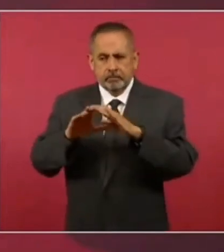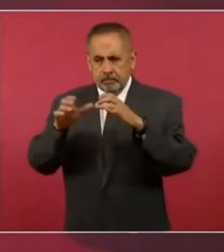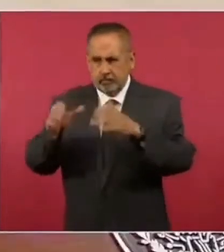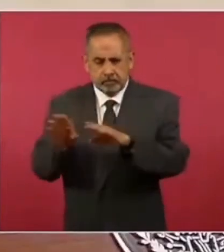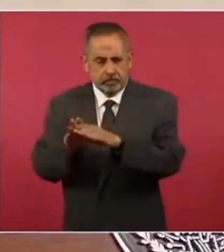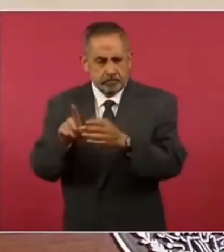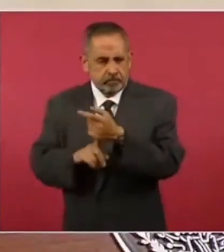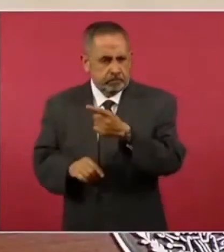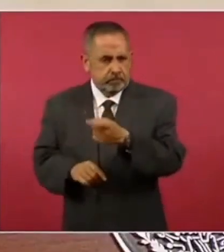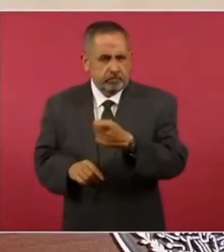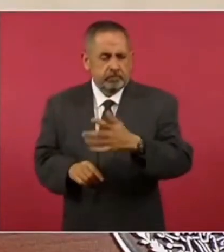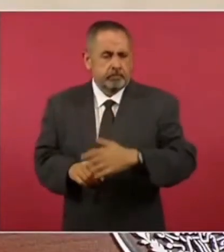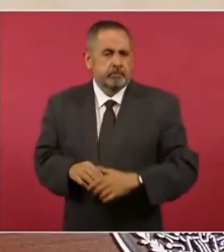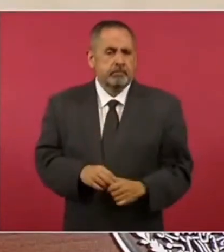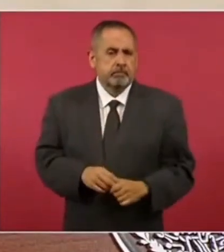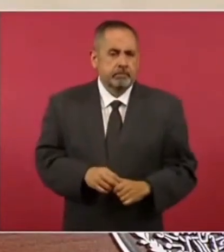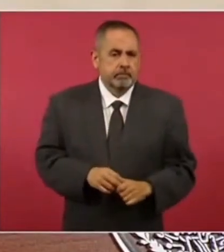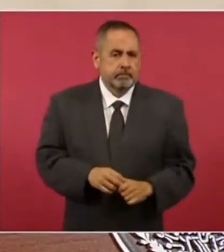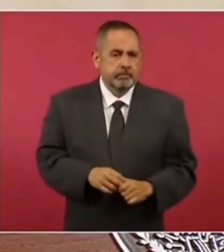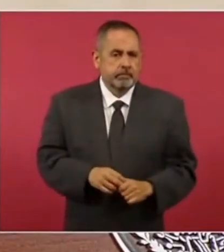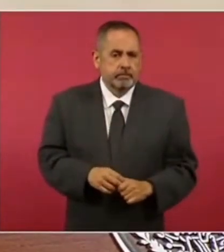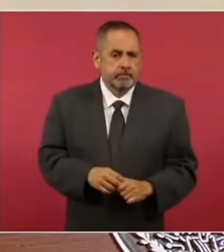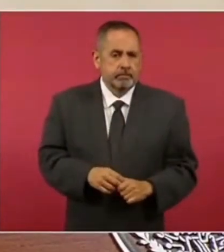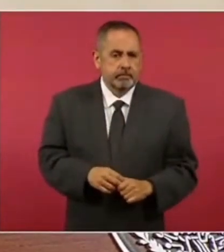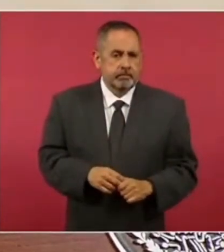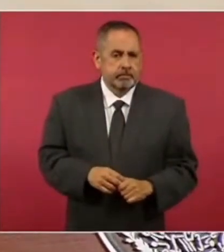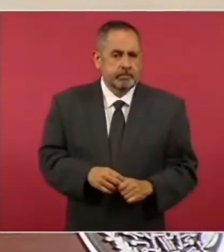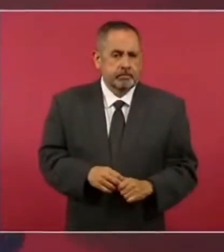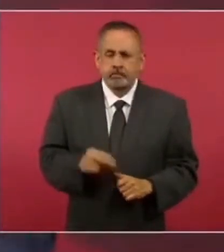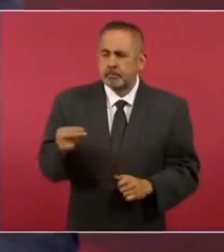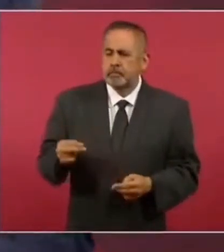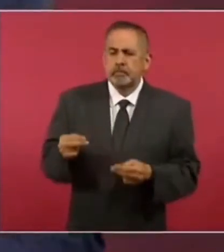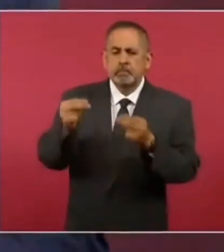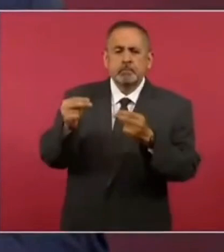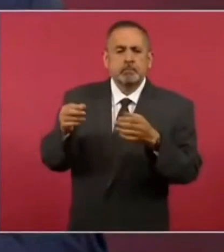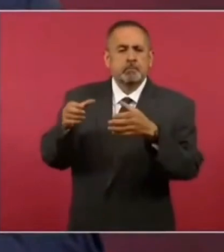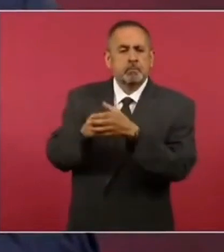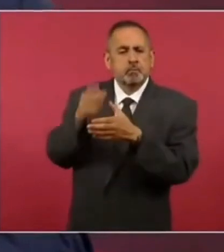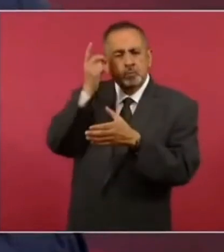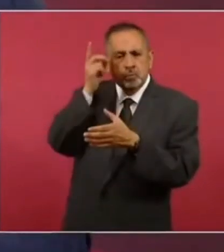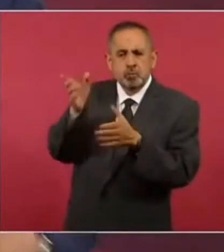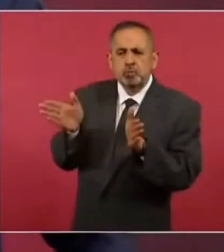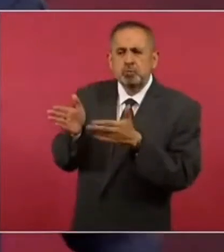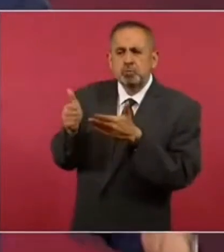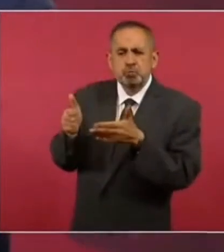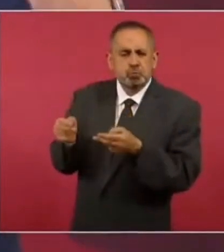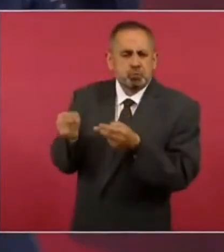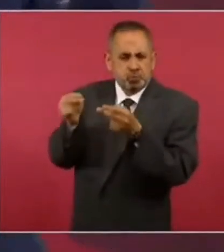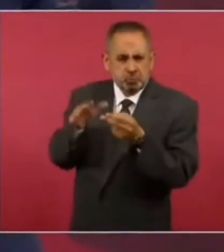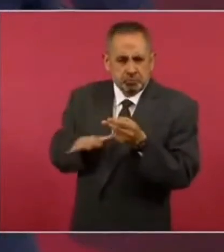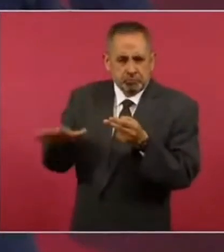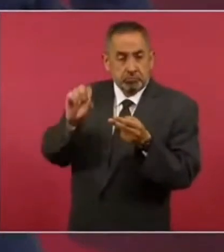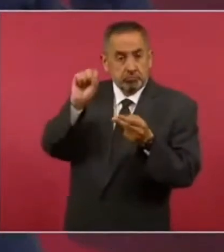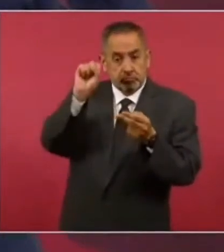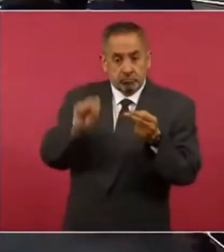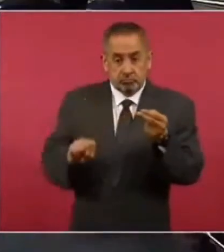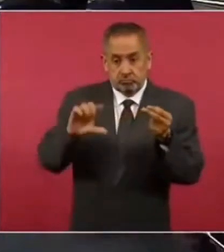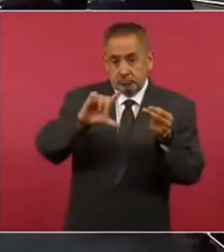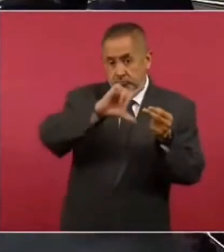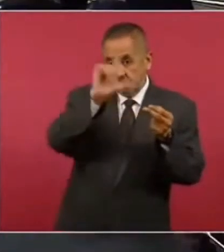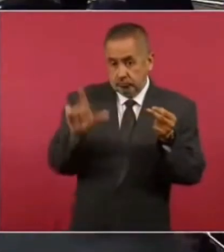los pequeños propietarios de todo el sureste